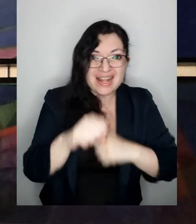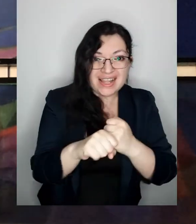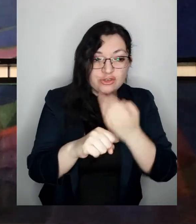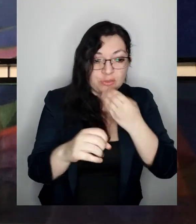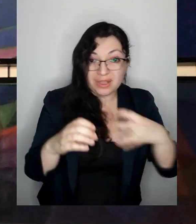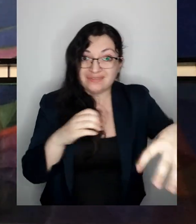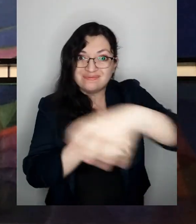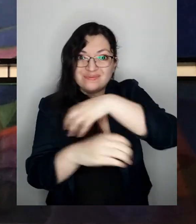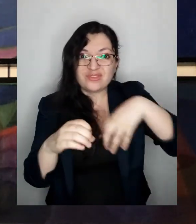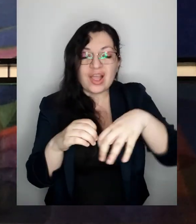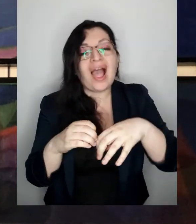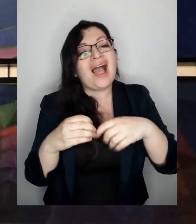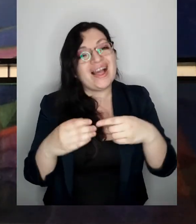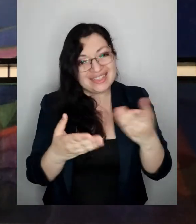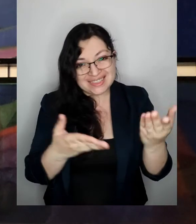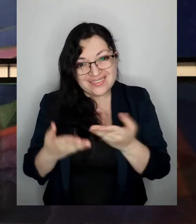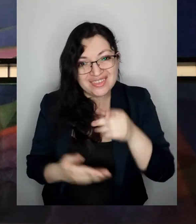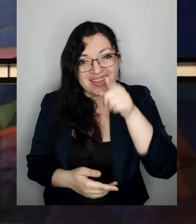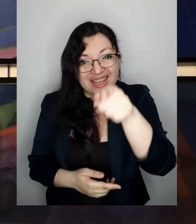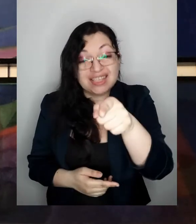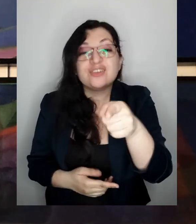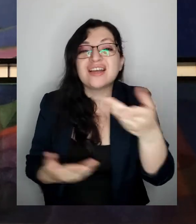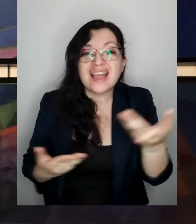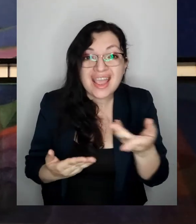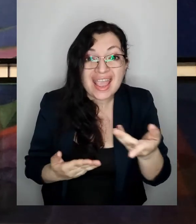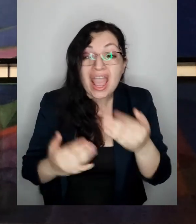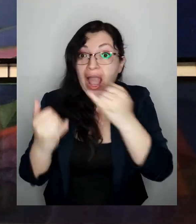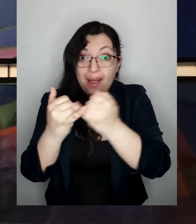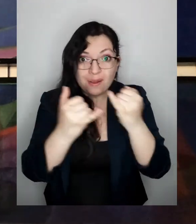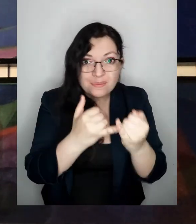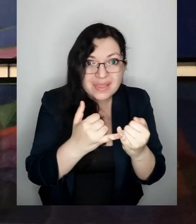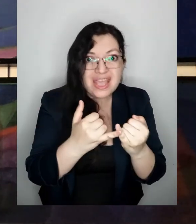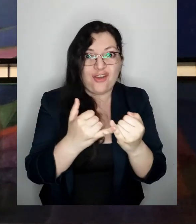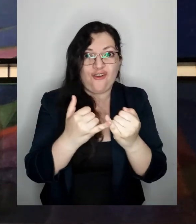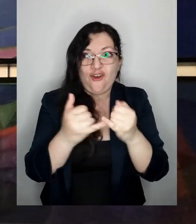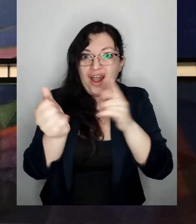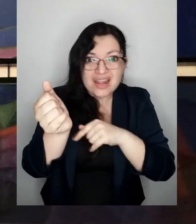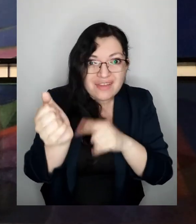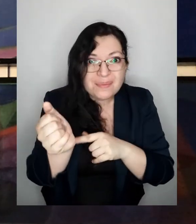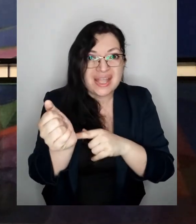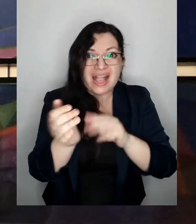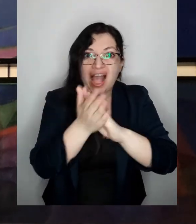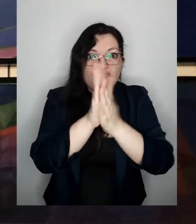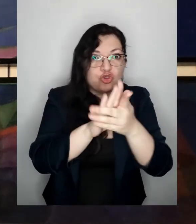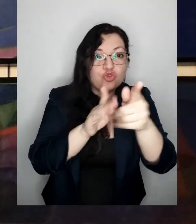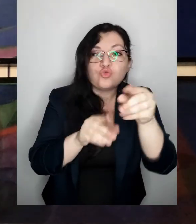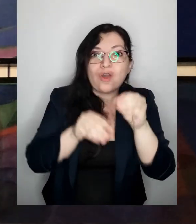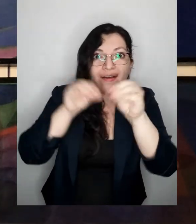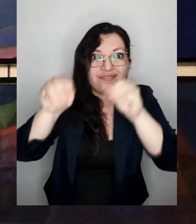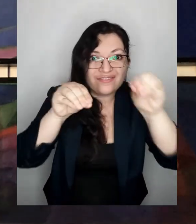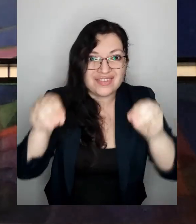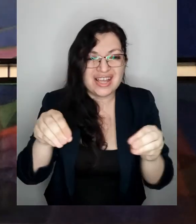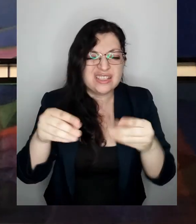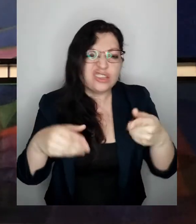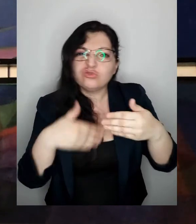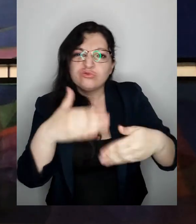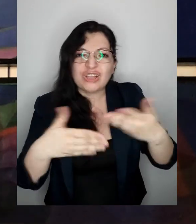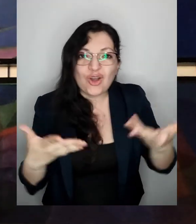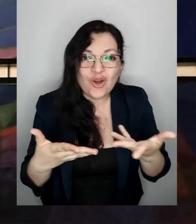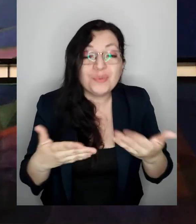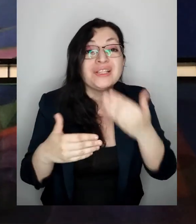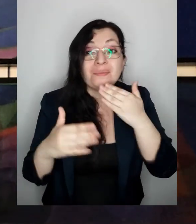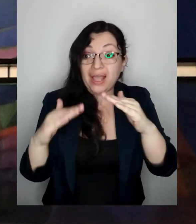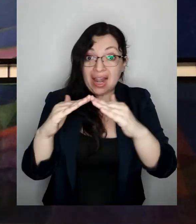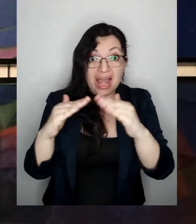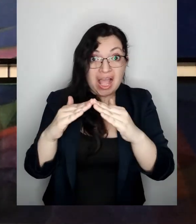año te invito a que le vayas a contar a tus amigos a toda tu familia cómo funciona esto y cómo es que con cosas que puedes